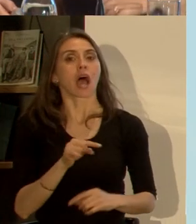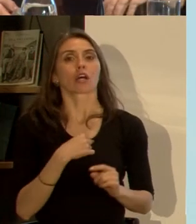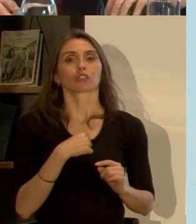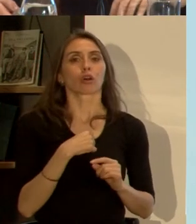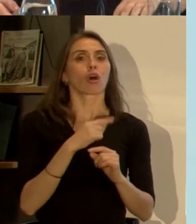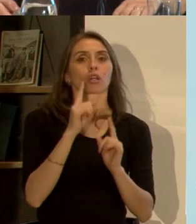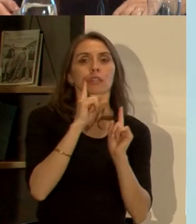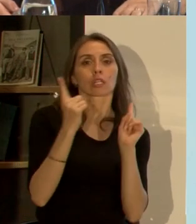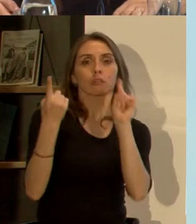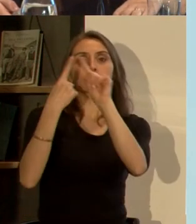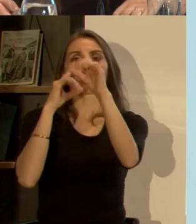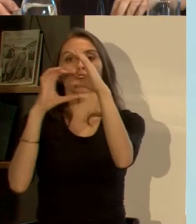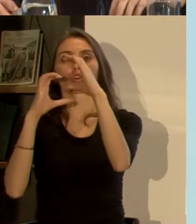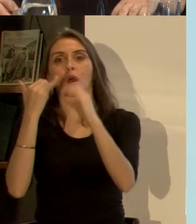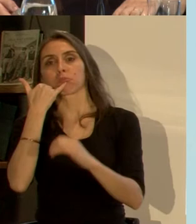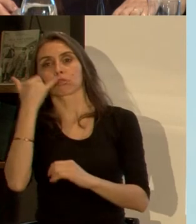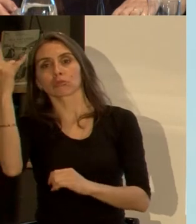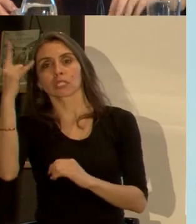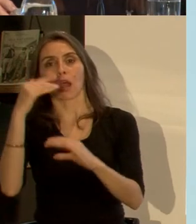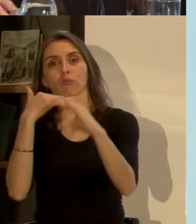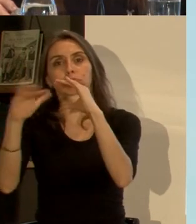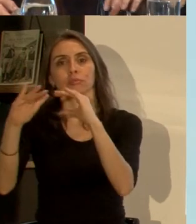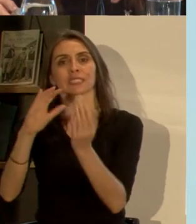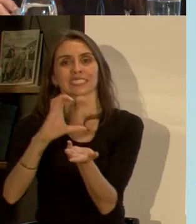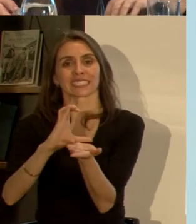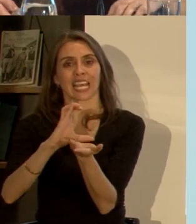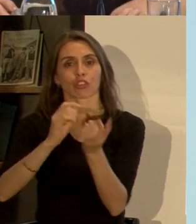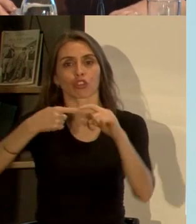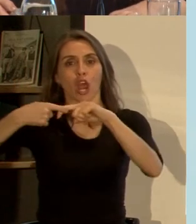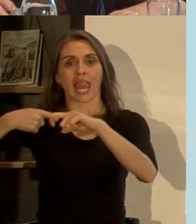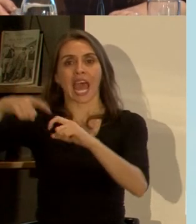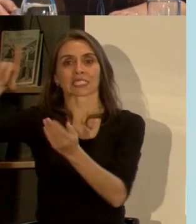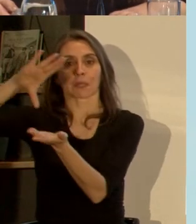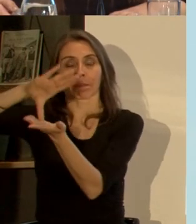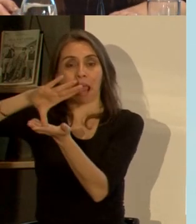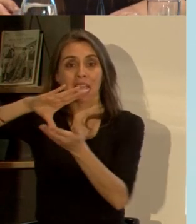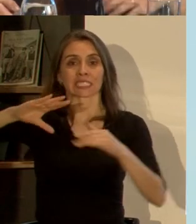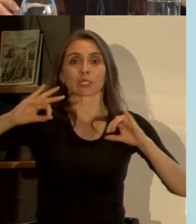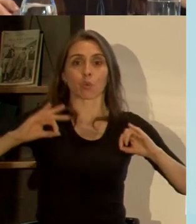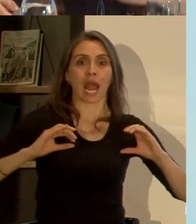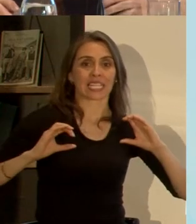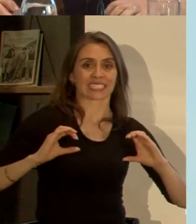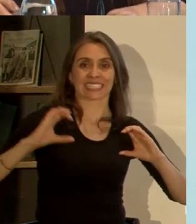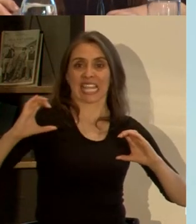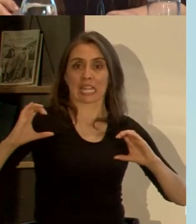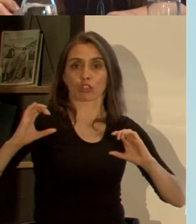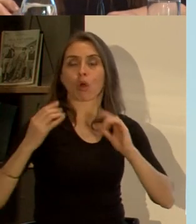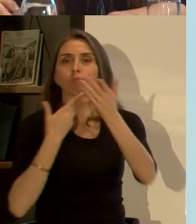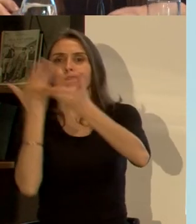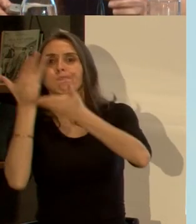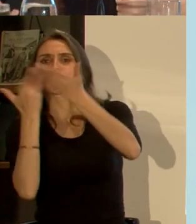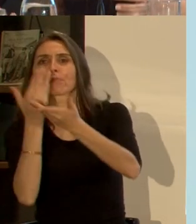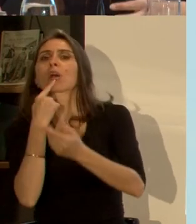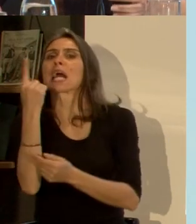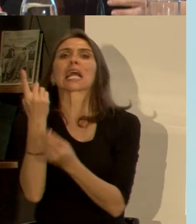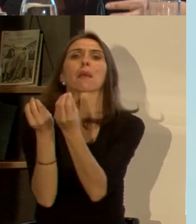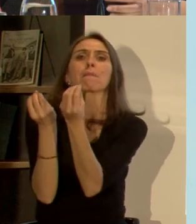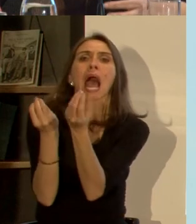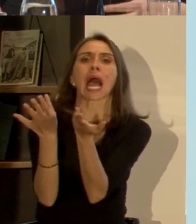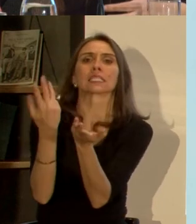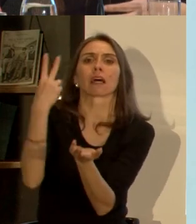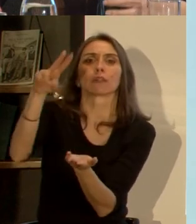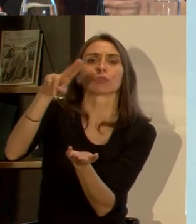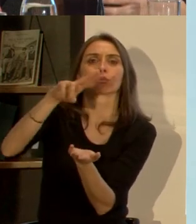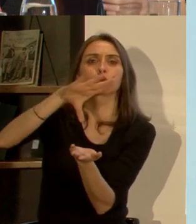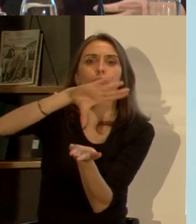directamente con los colegas del centro de enlace de ese país y puedo entonces de esa manera averiguar con mayor detalle qué está ocurriendo en